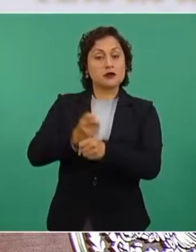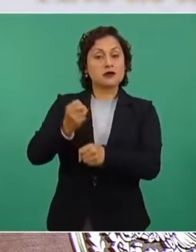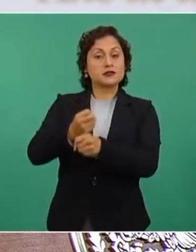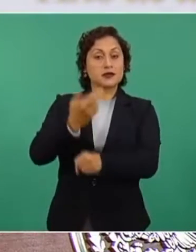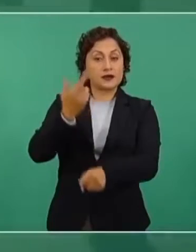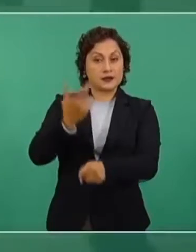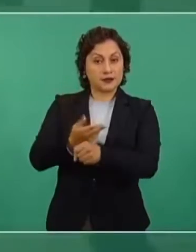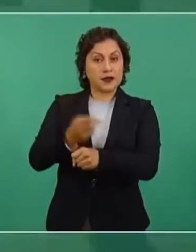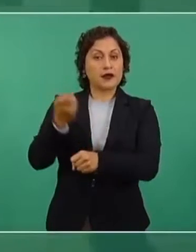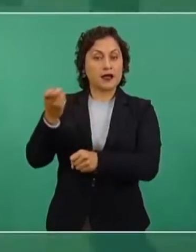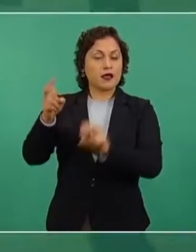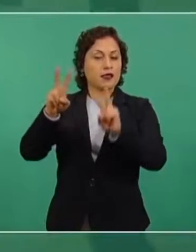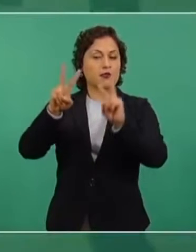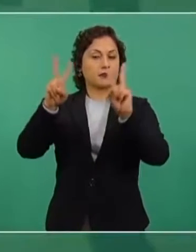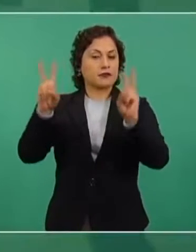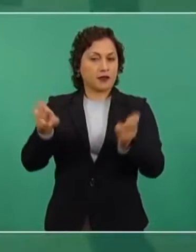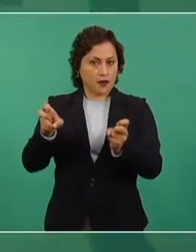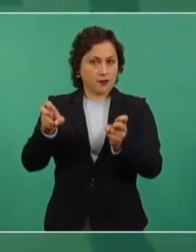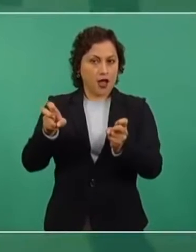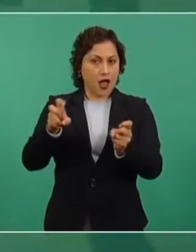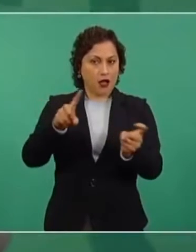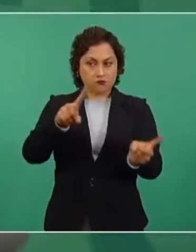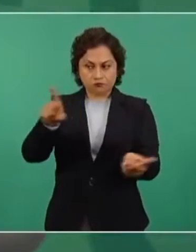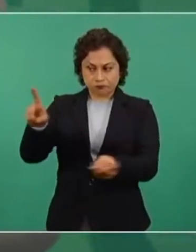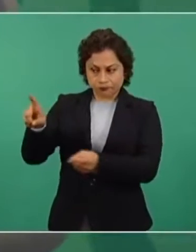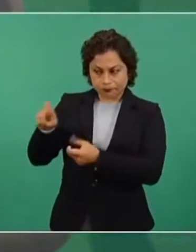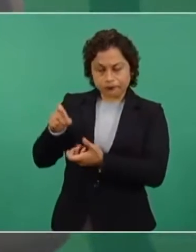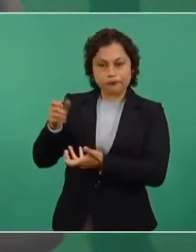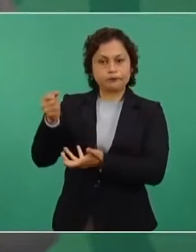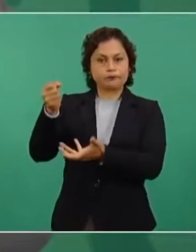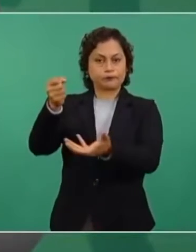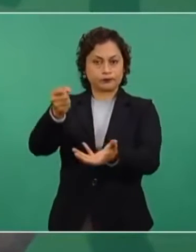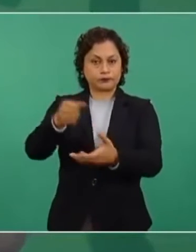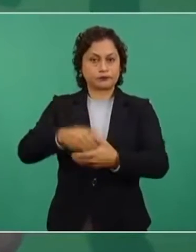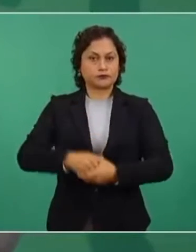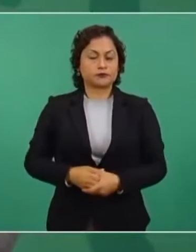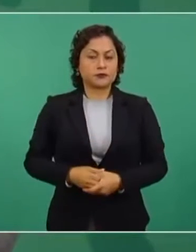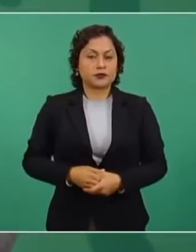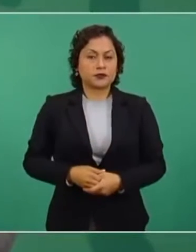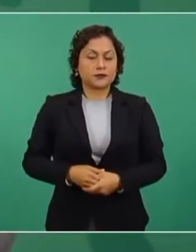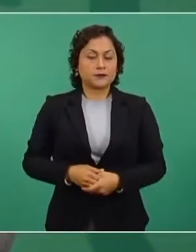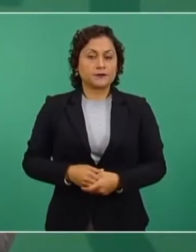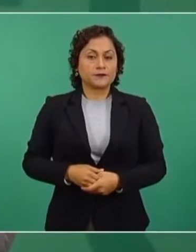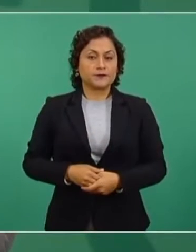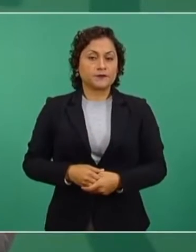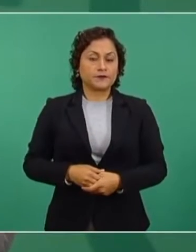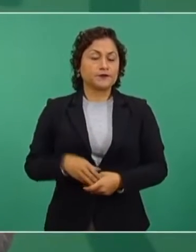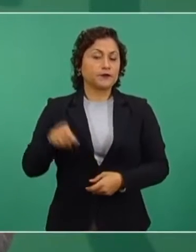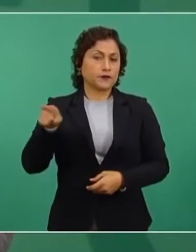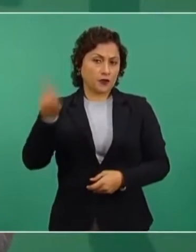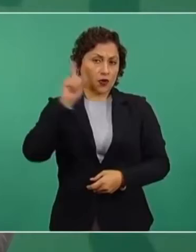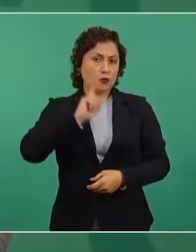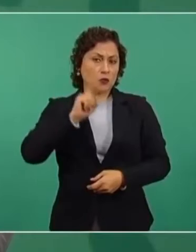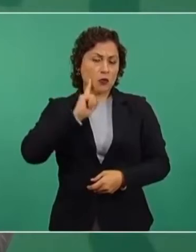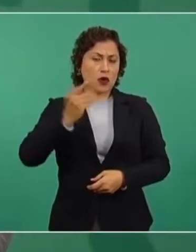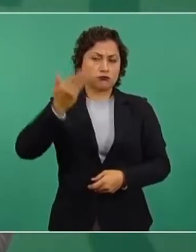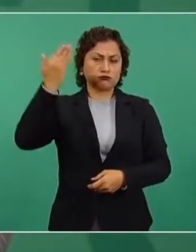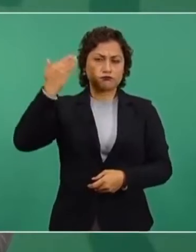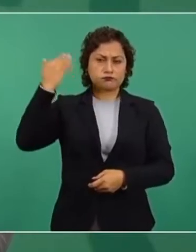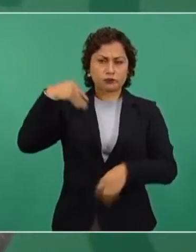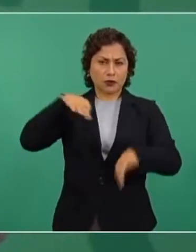que ha estado actuando muy bien,